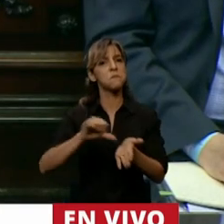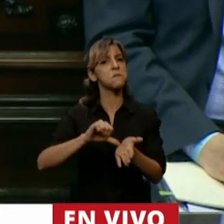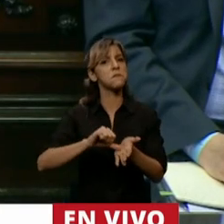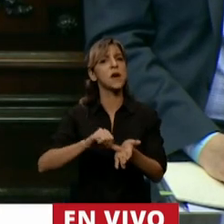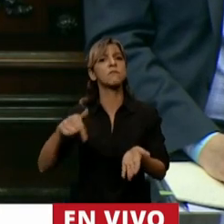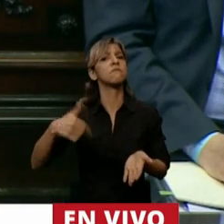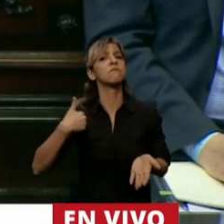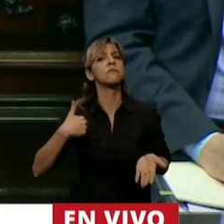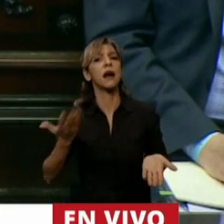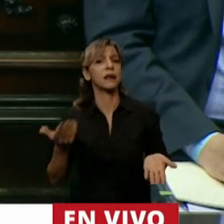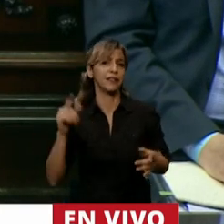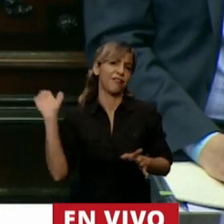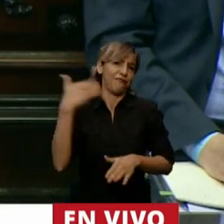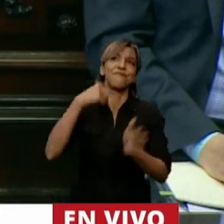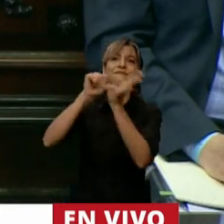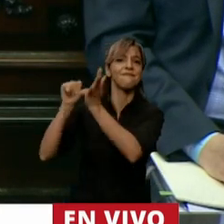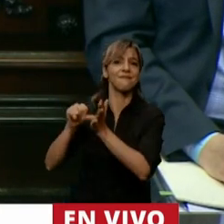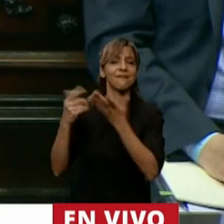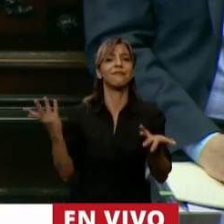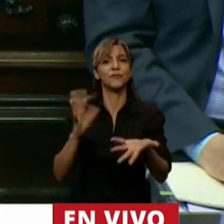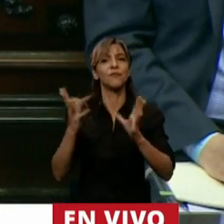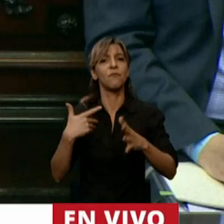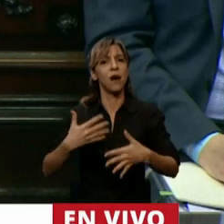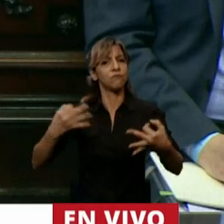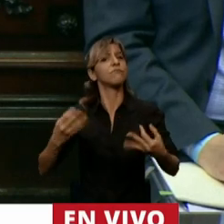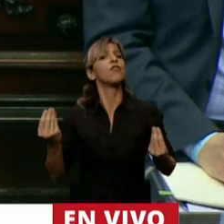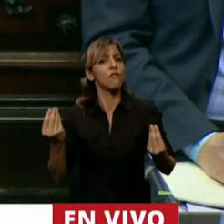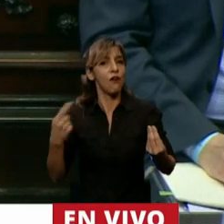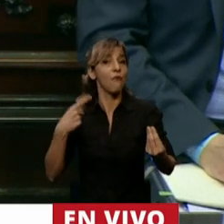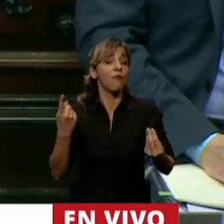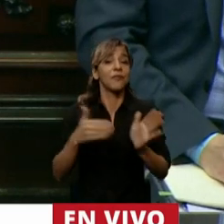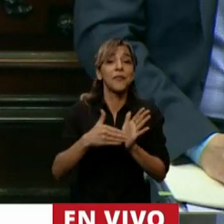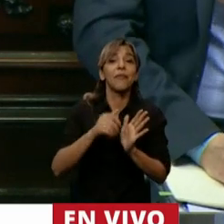por su estructura productiva la estructura productiva es la que le da